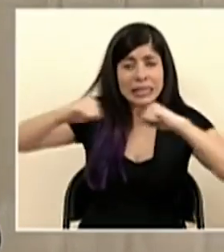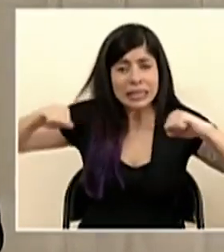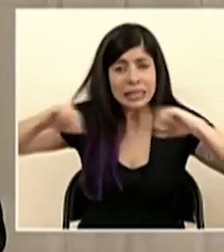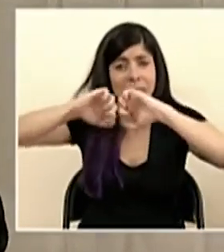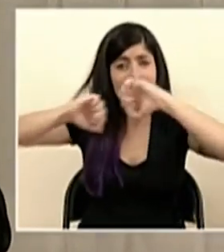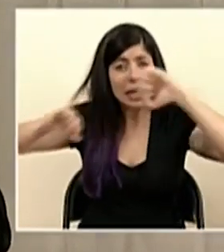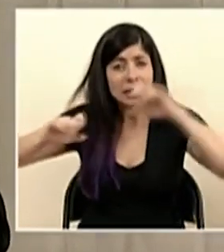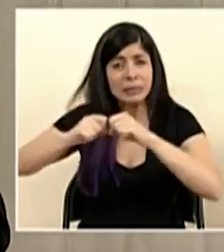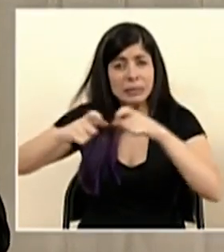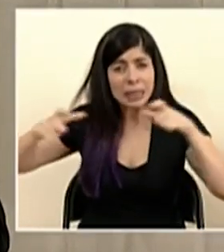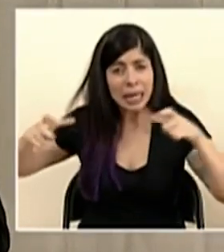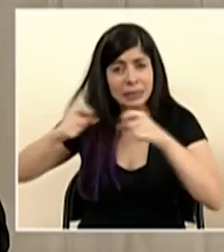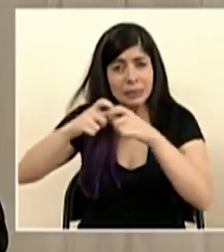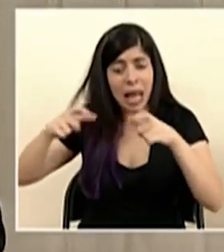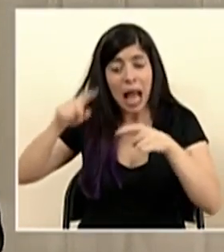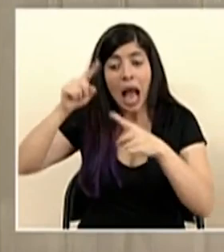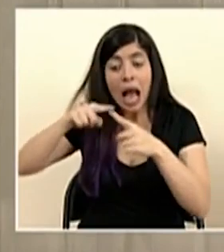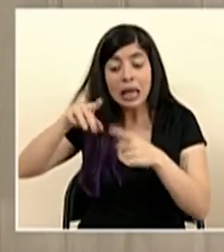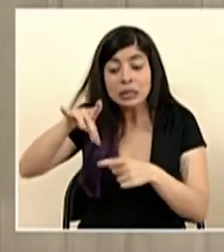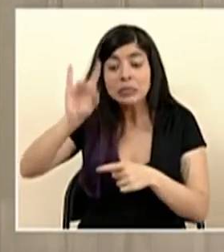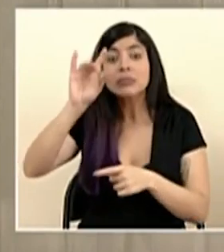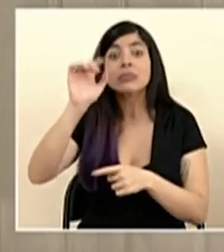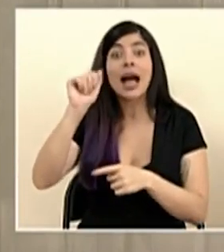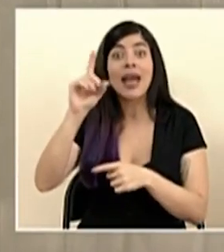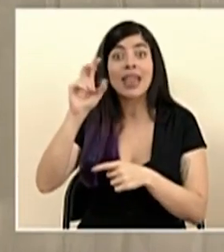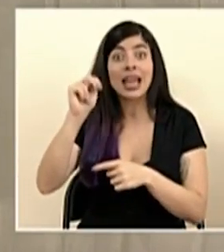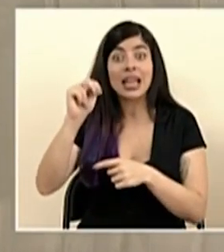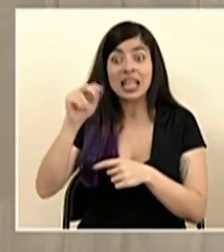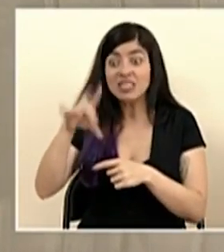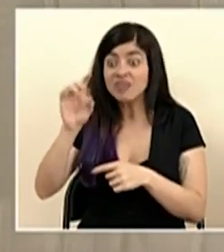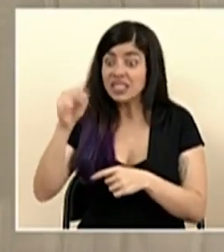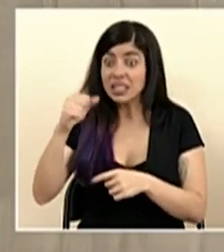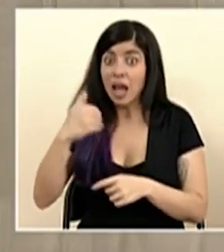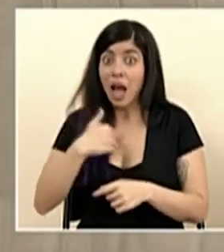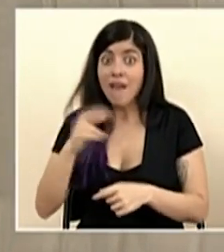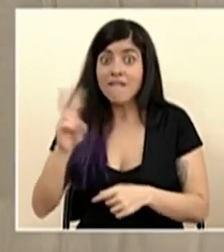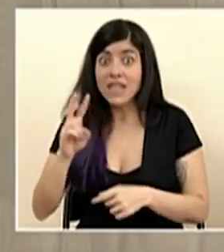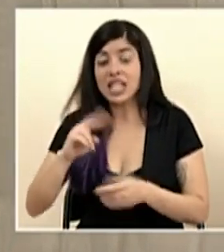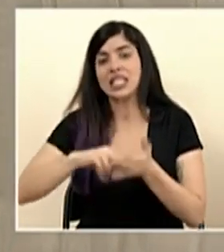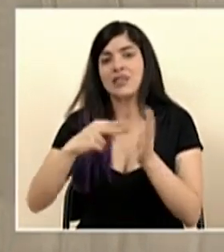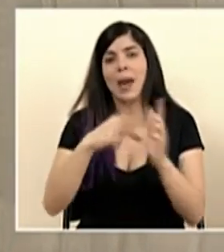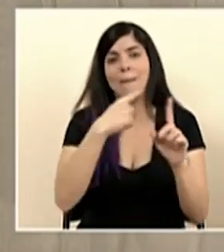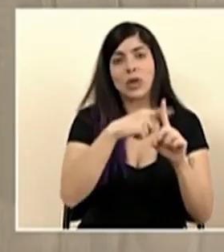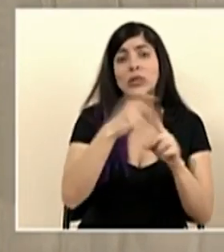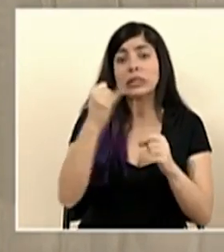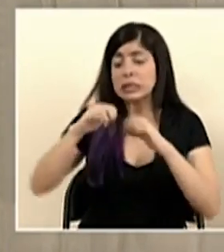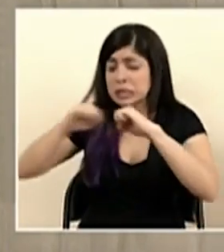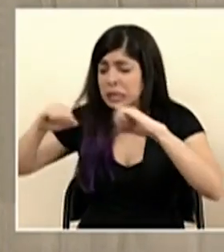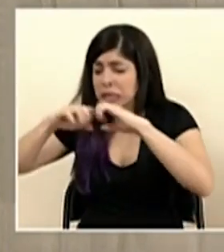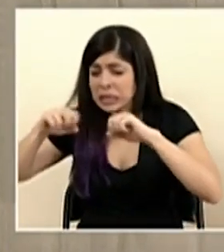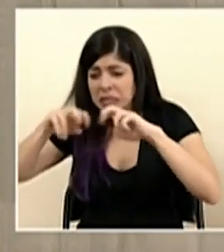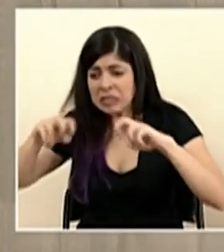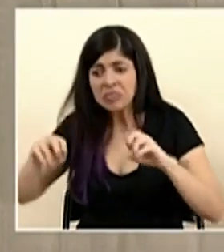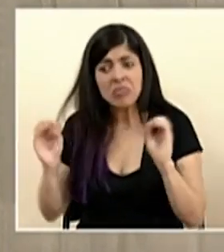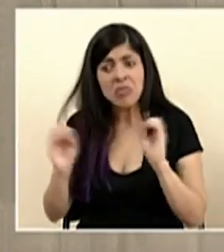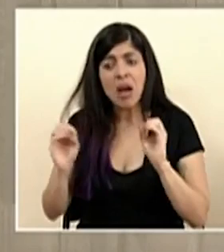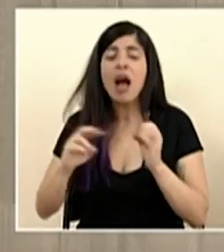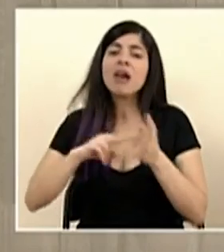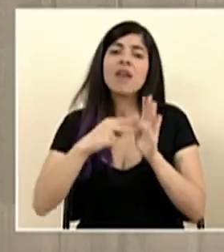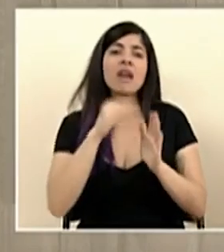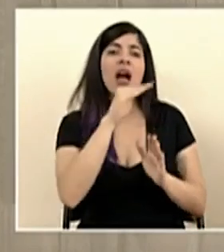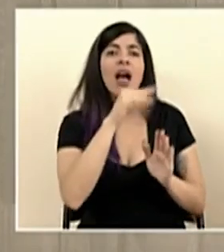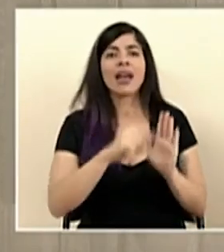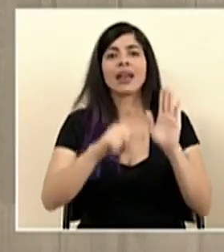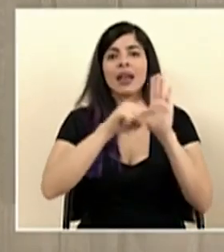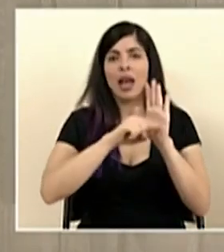si se logra detectar ese ADN, se dice que la muestra es positiva y si no se detecta, se dice que la muestra es negativa.